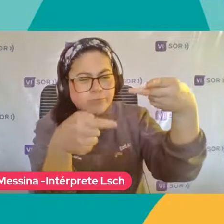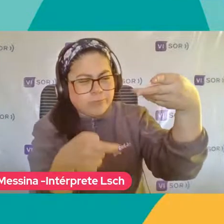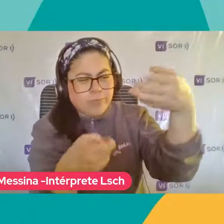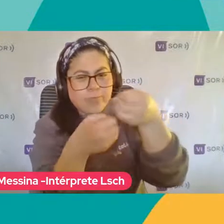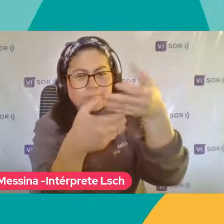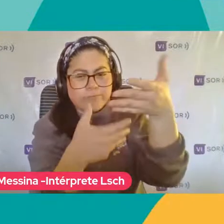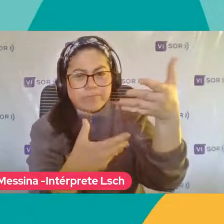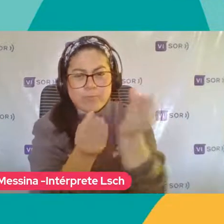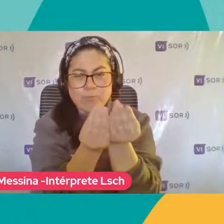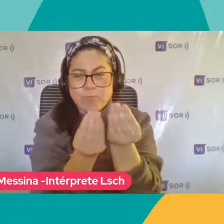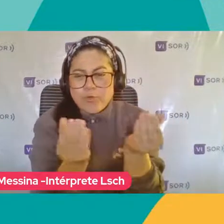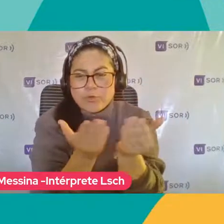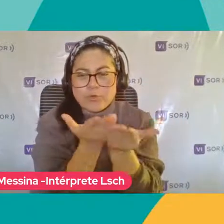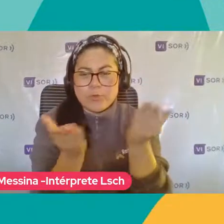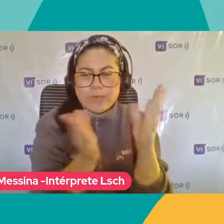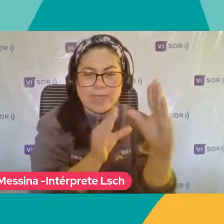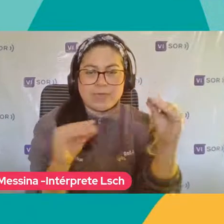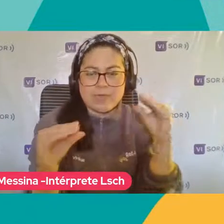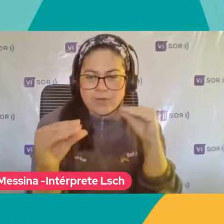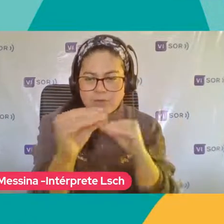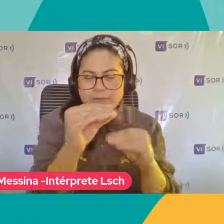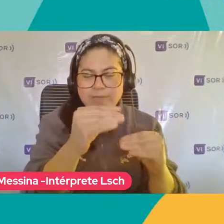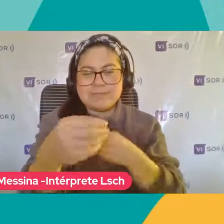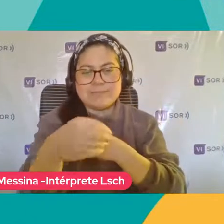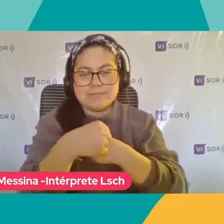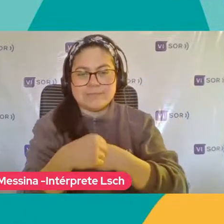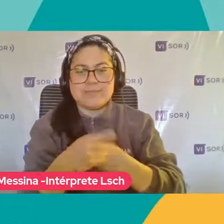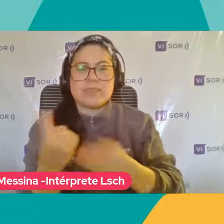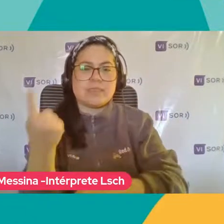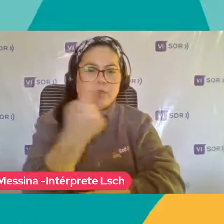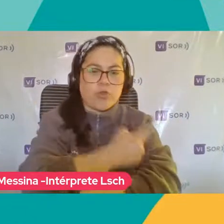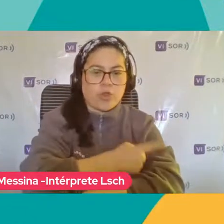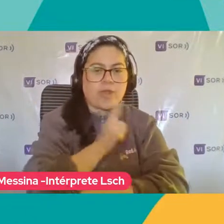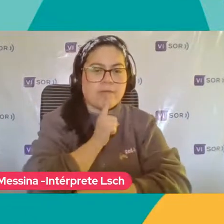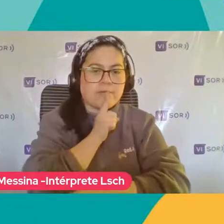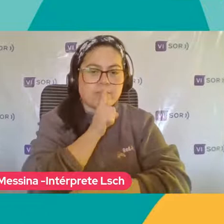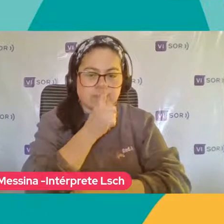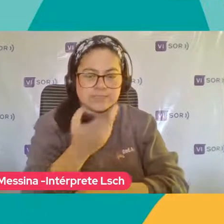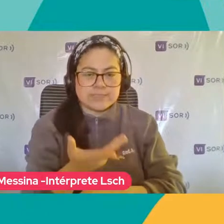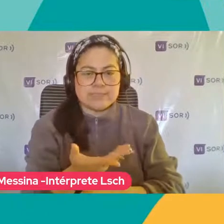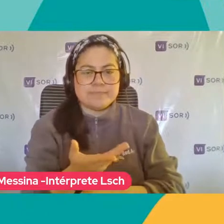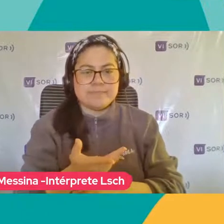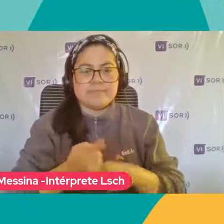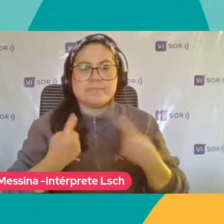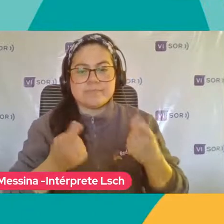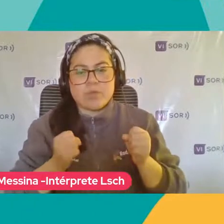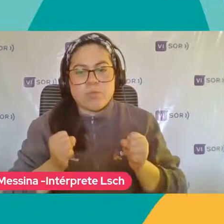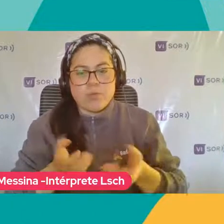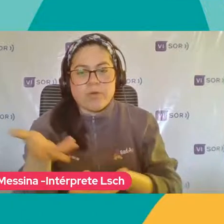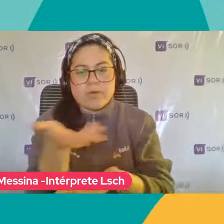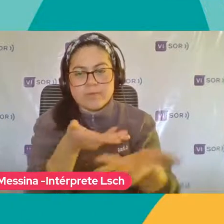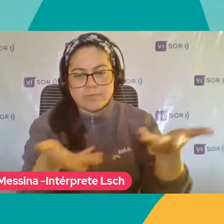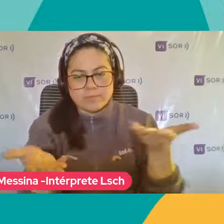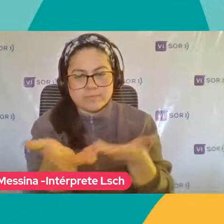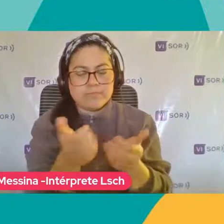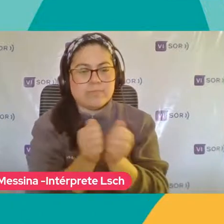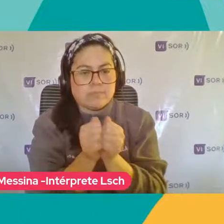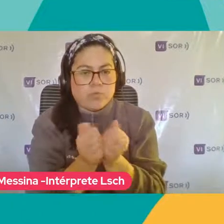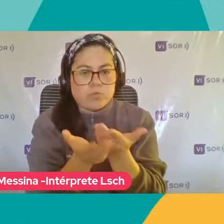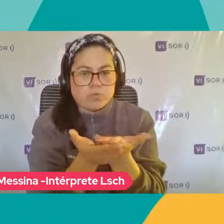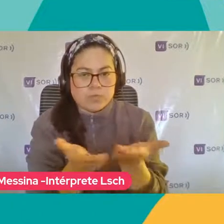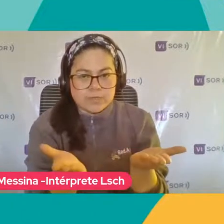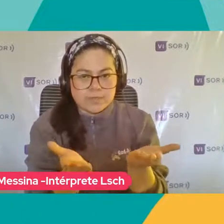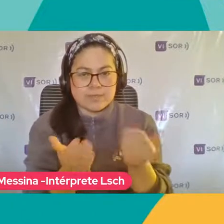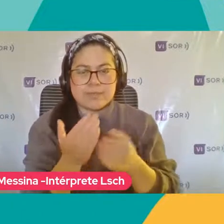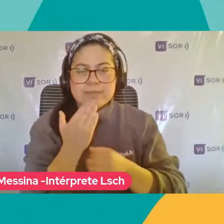Que ustedes Nos han hecho llegar En esta jornada Tan especial Que hemos podido Compartir con ustedes A través